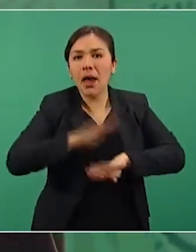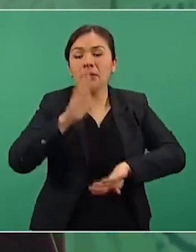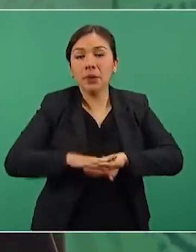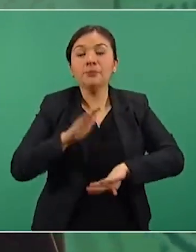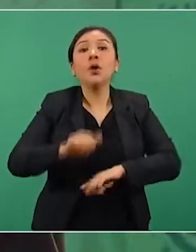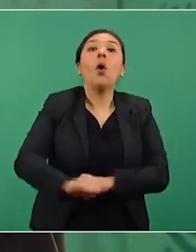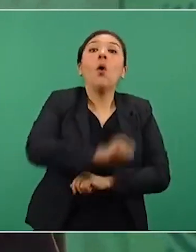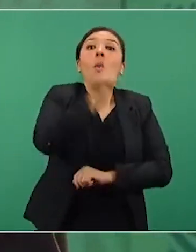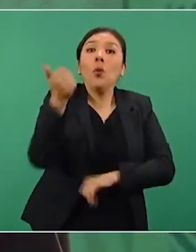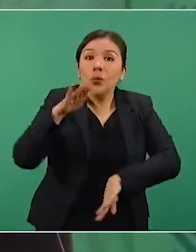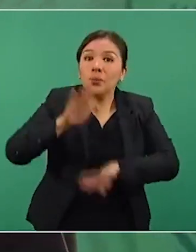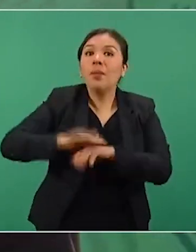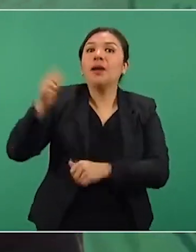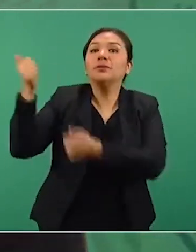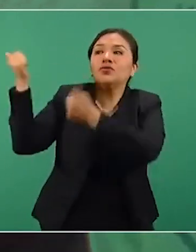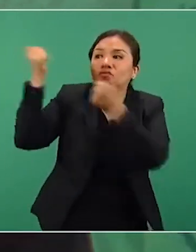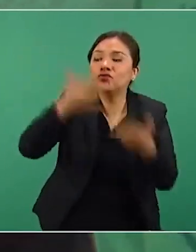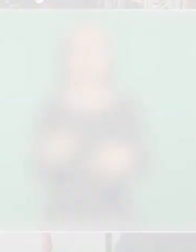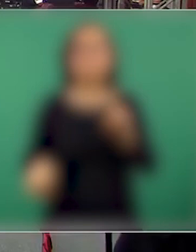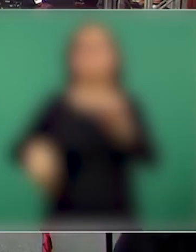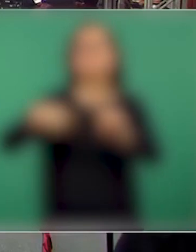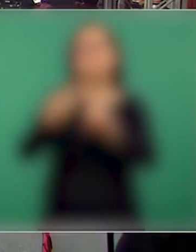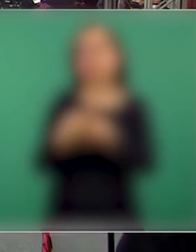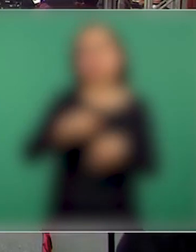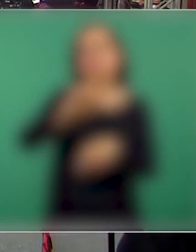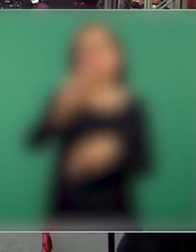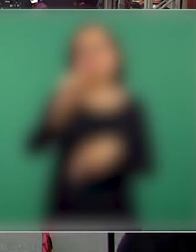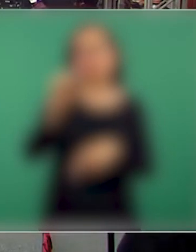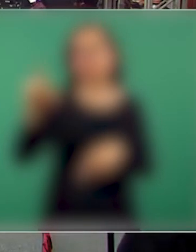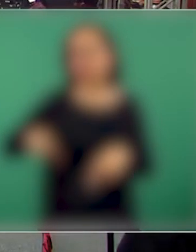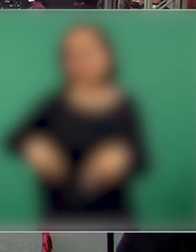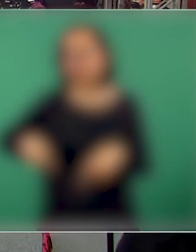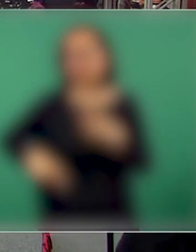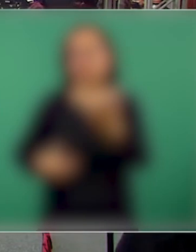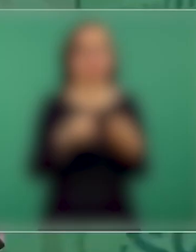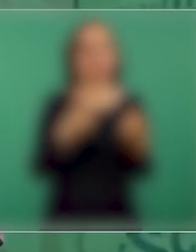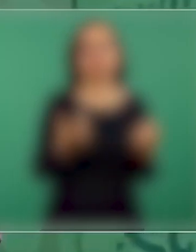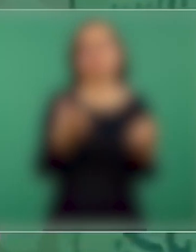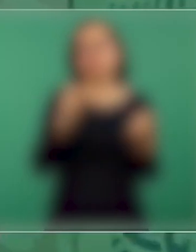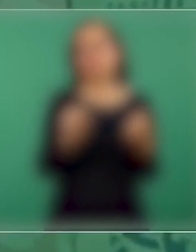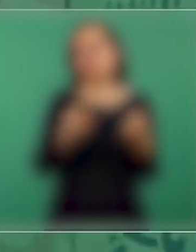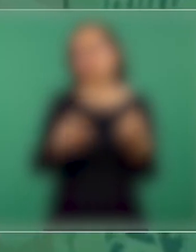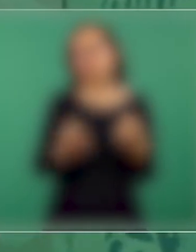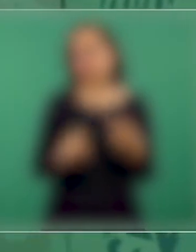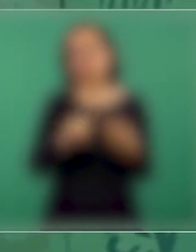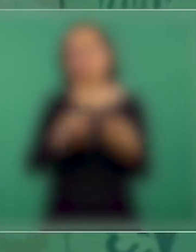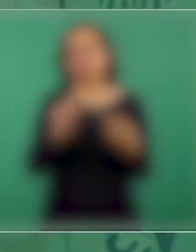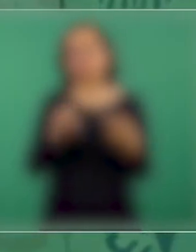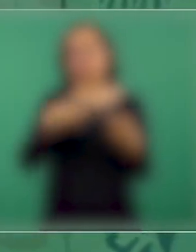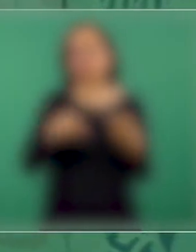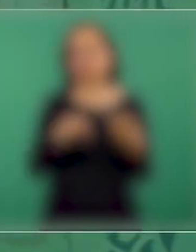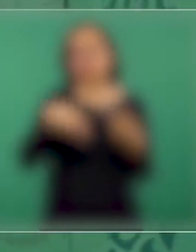vacunas que están llegando. Con información de Leticia Alcántara, Canal 14.